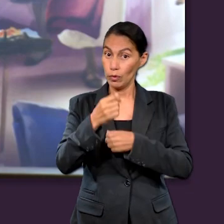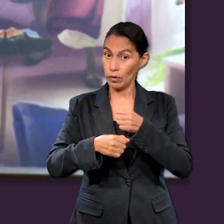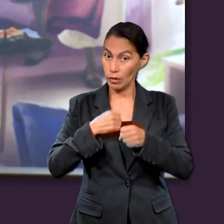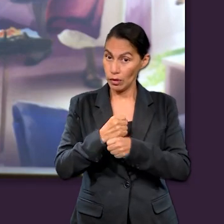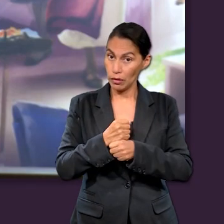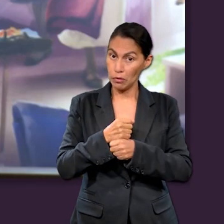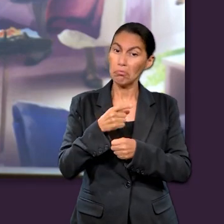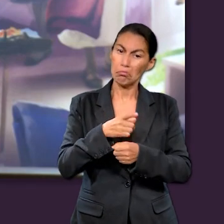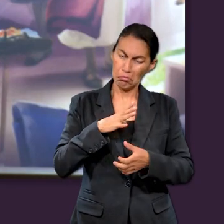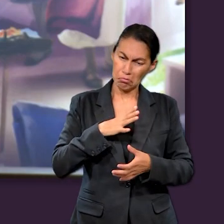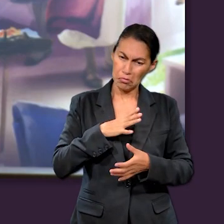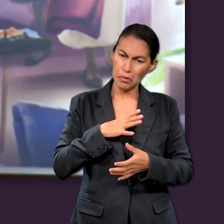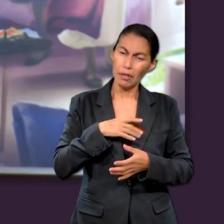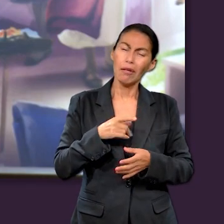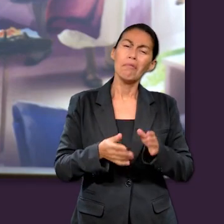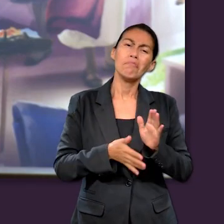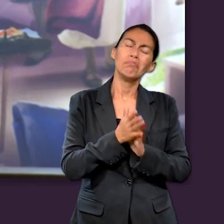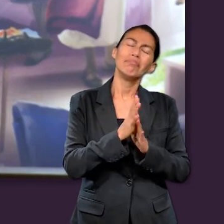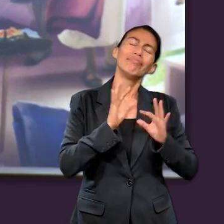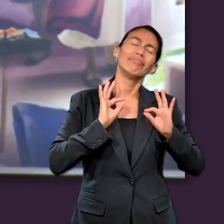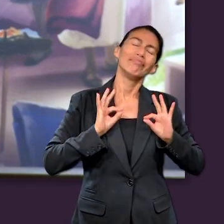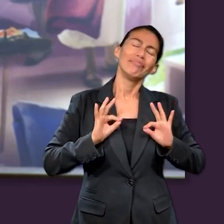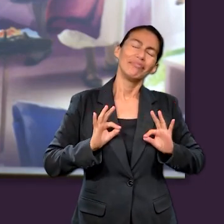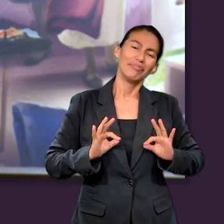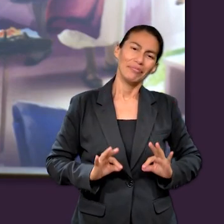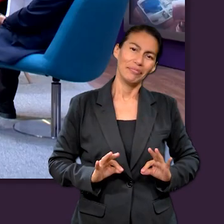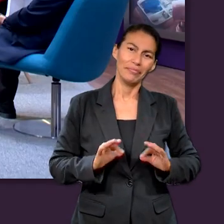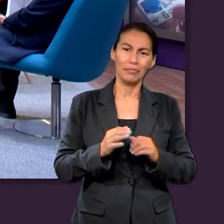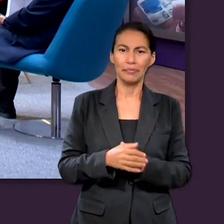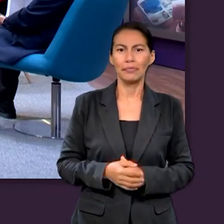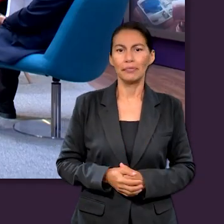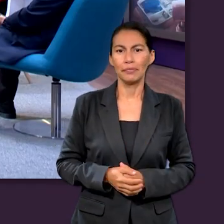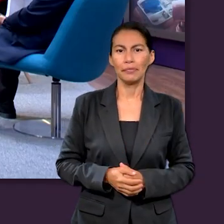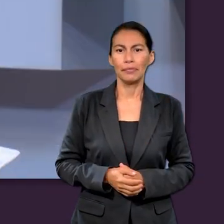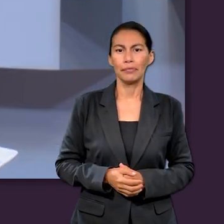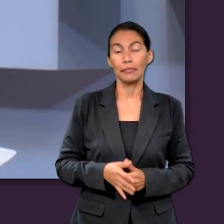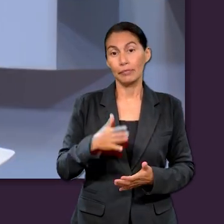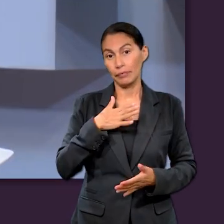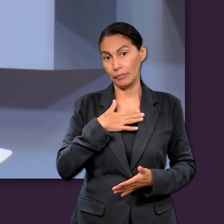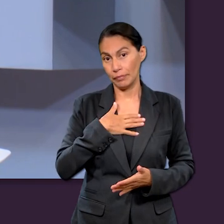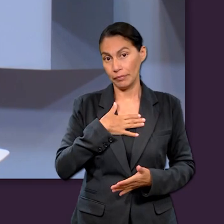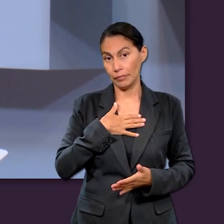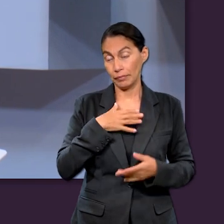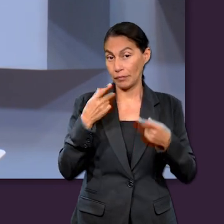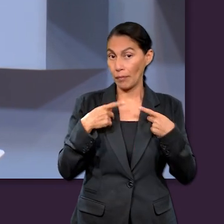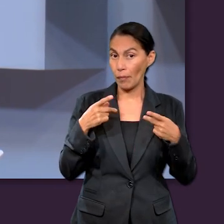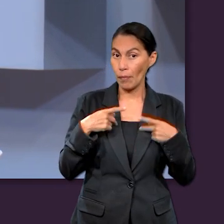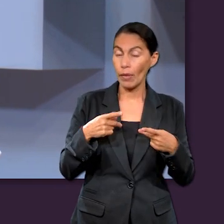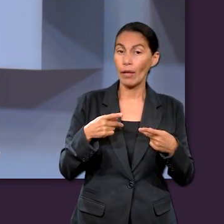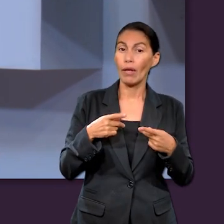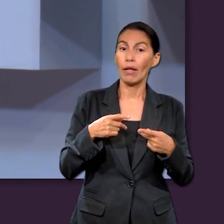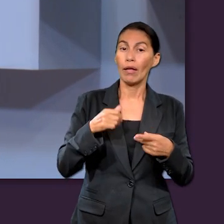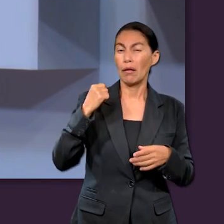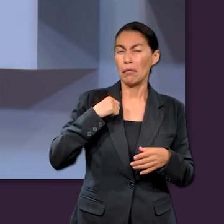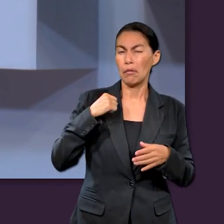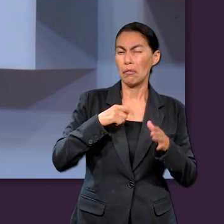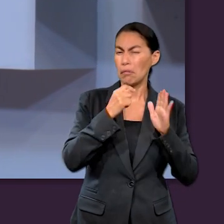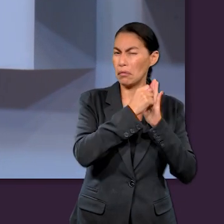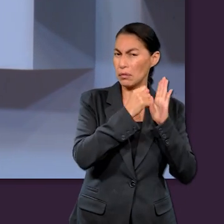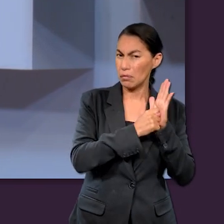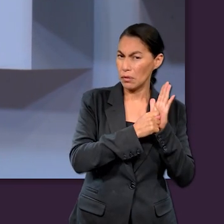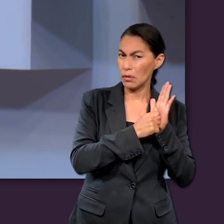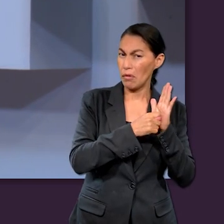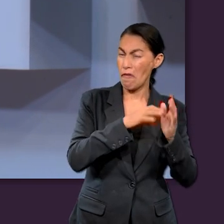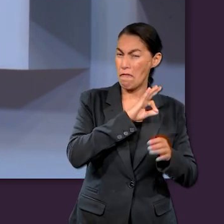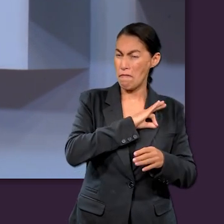año después lo tendría, se pudo ir a casa tranquila. Y para mí, un personaje del Antiguo Testamento que